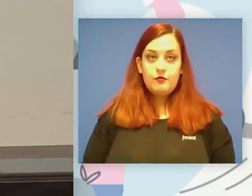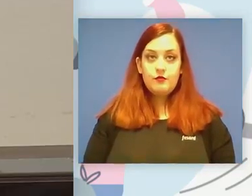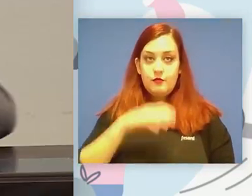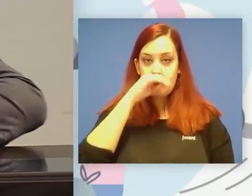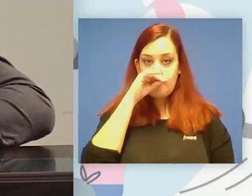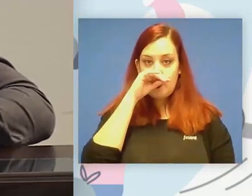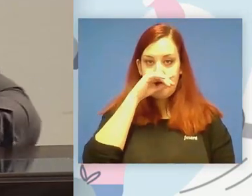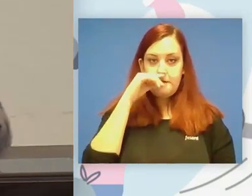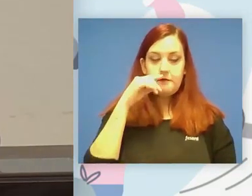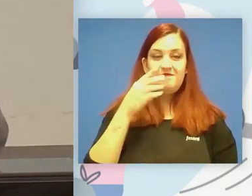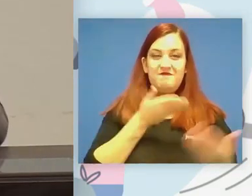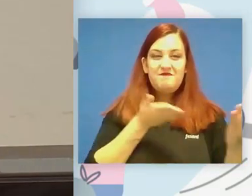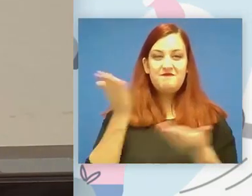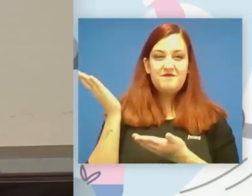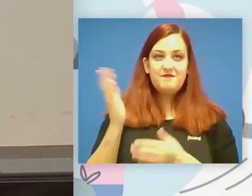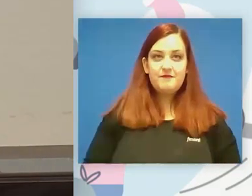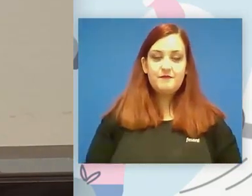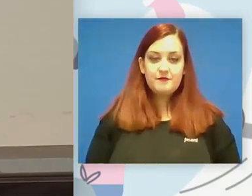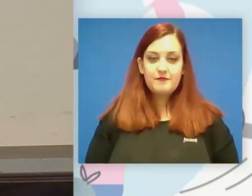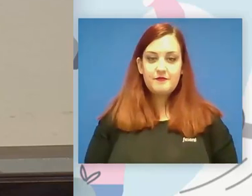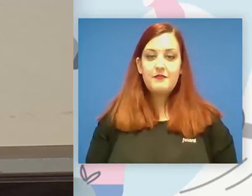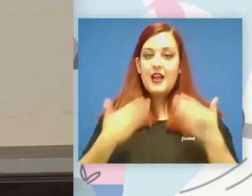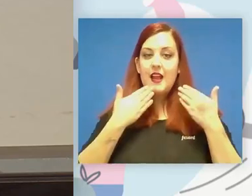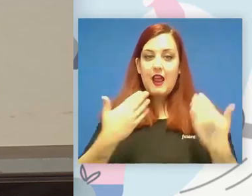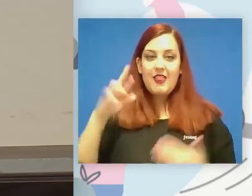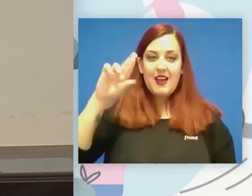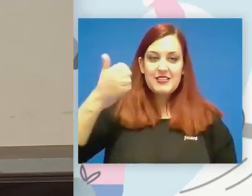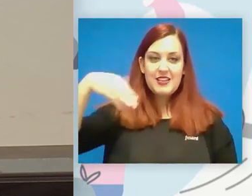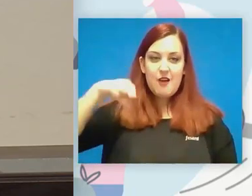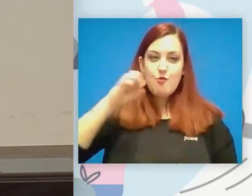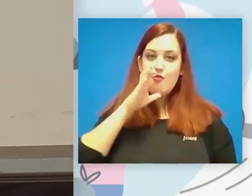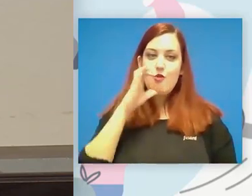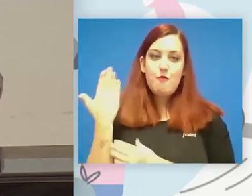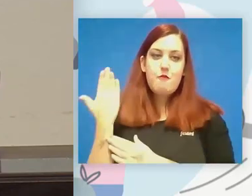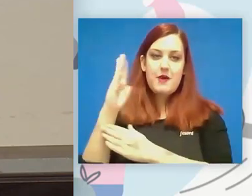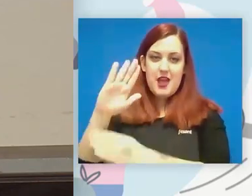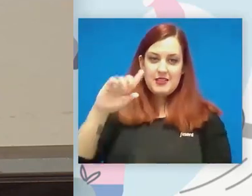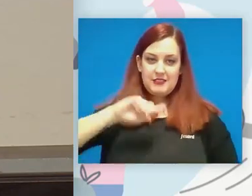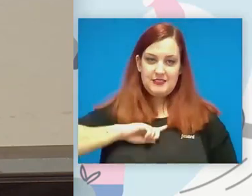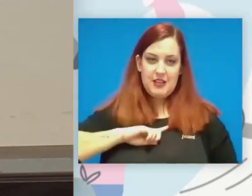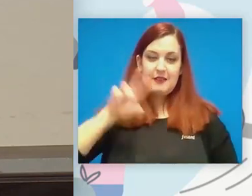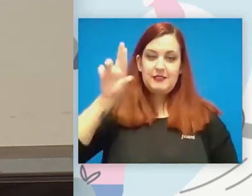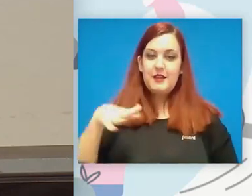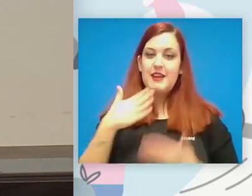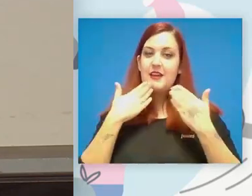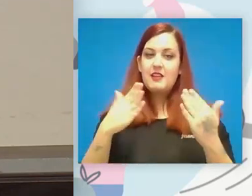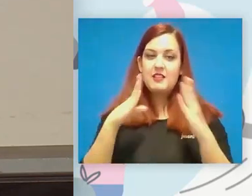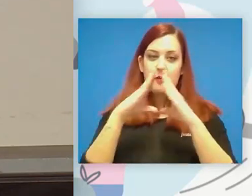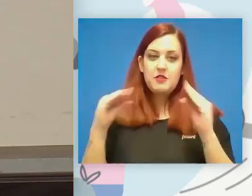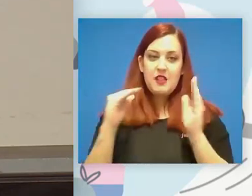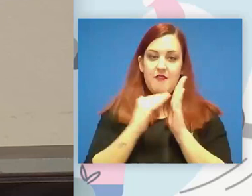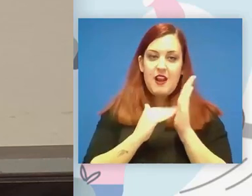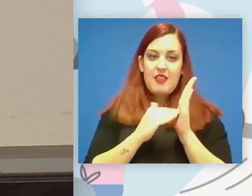Bueno, muchísimas gracias, Ramón, por la presentación. Gracias a la Universitat de València por